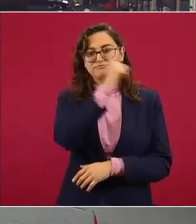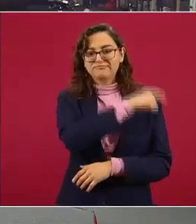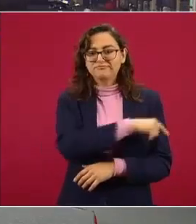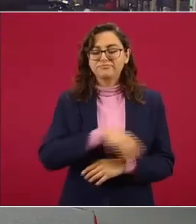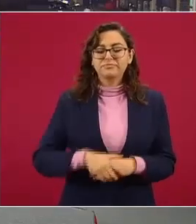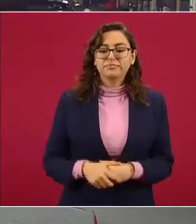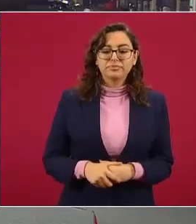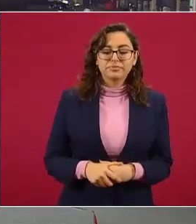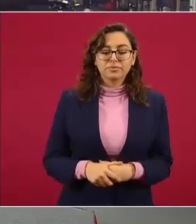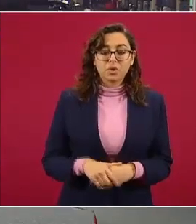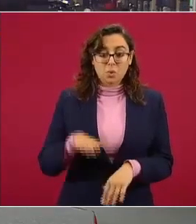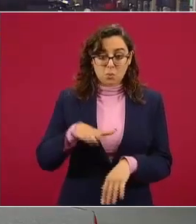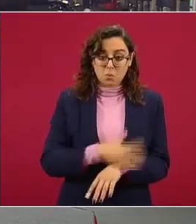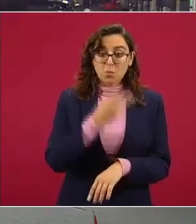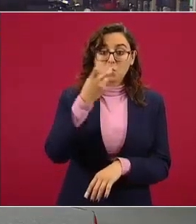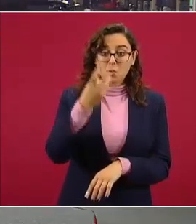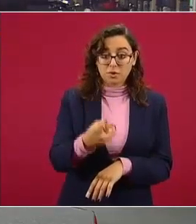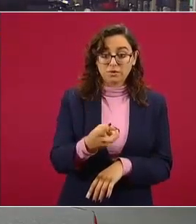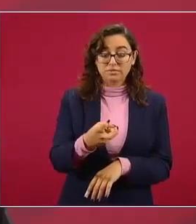es por lo tanto